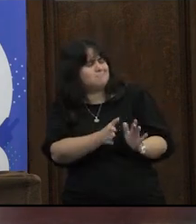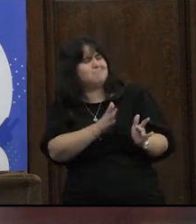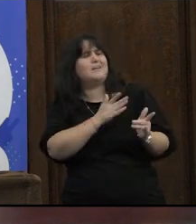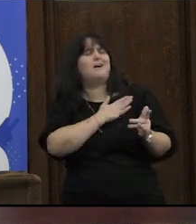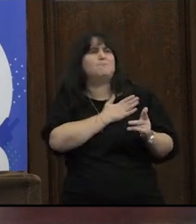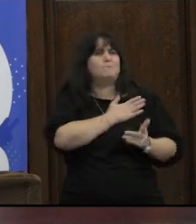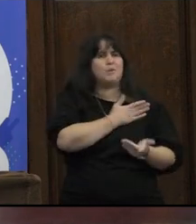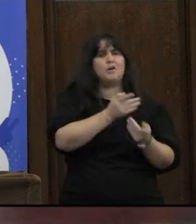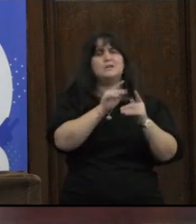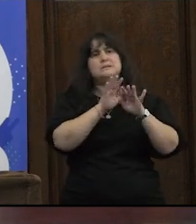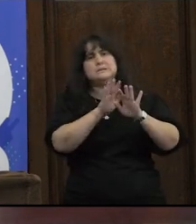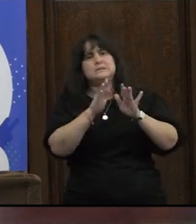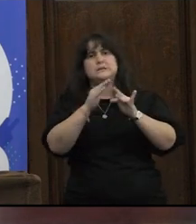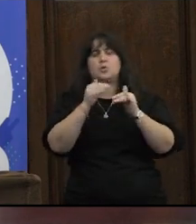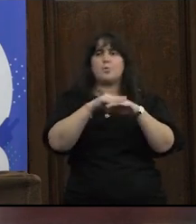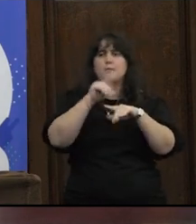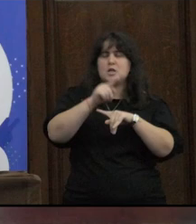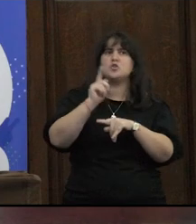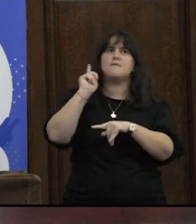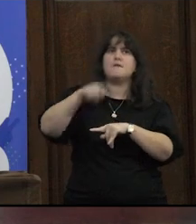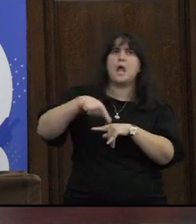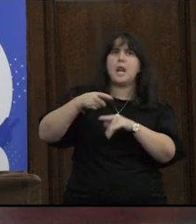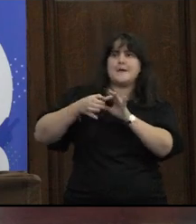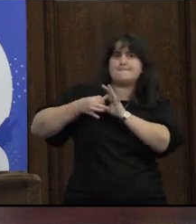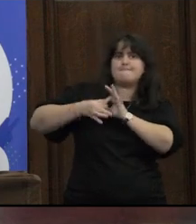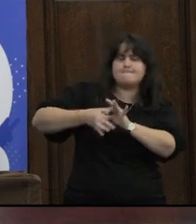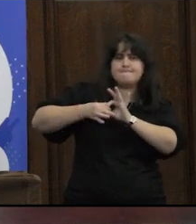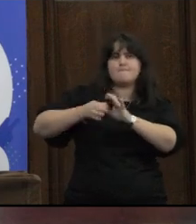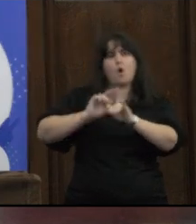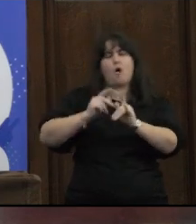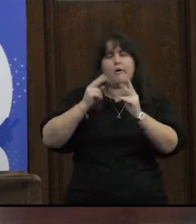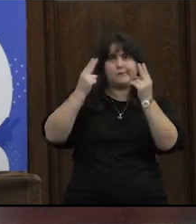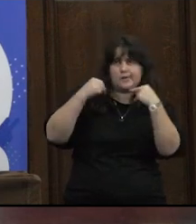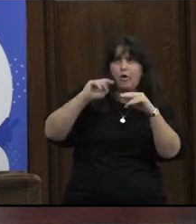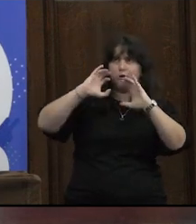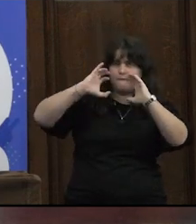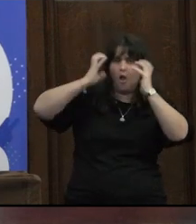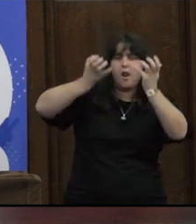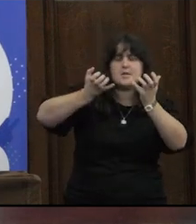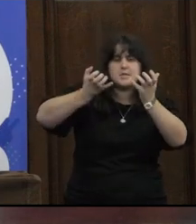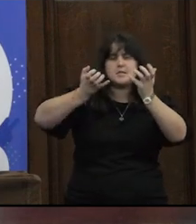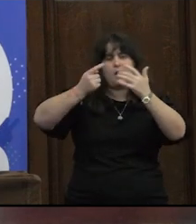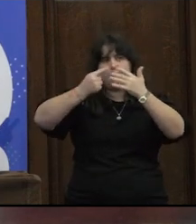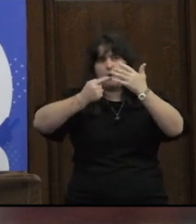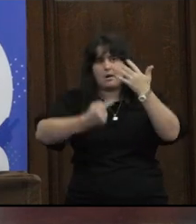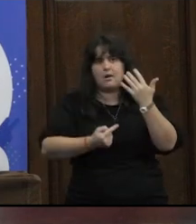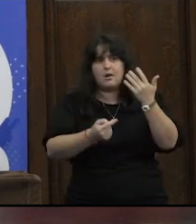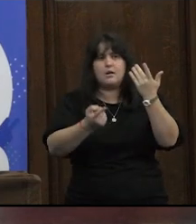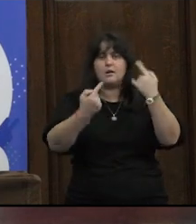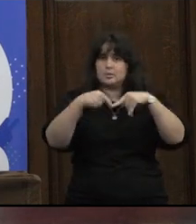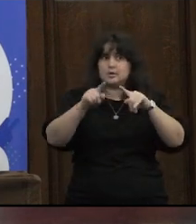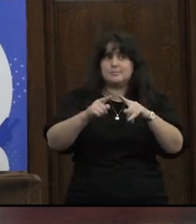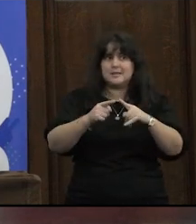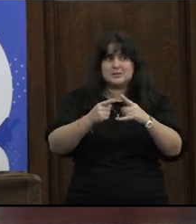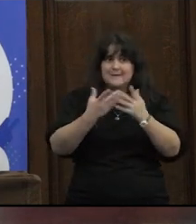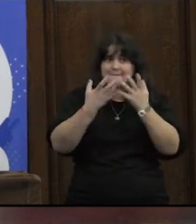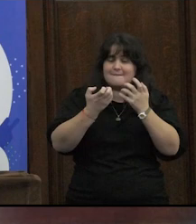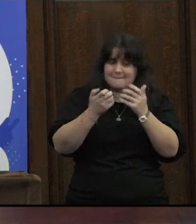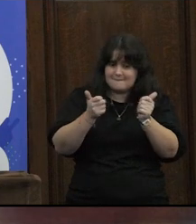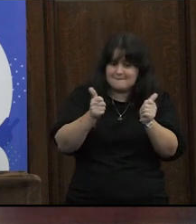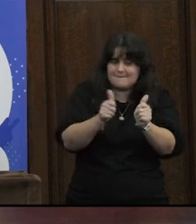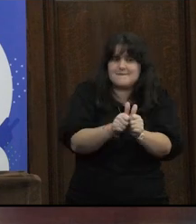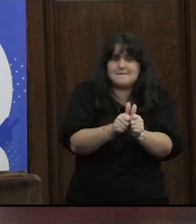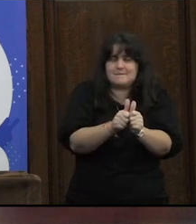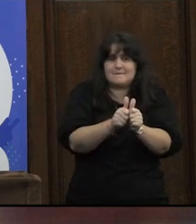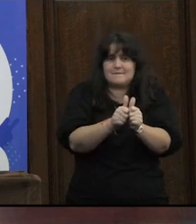porque el amor romántico lleva procesos de sujeción dominación violencia etcétera etcétera pero el deseo de entrar